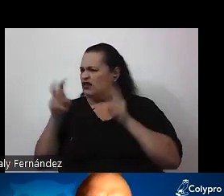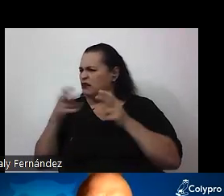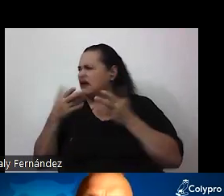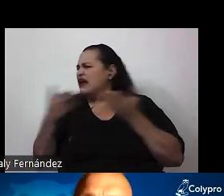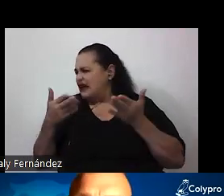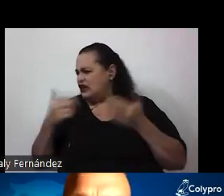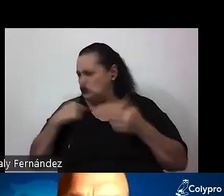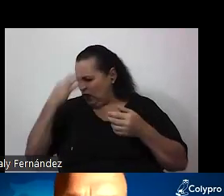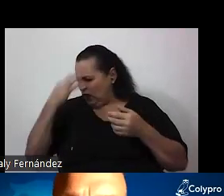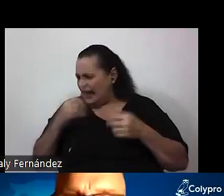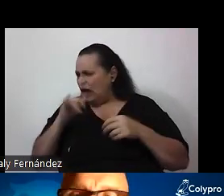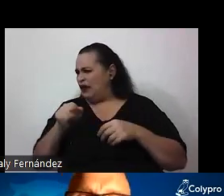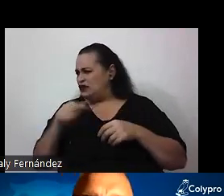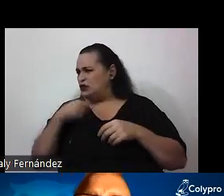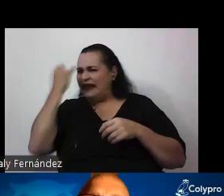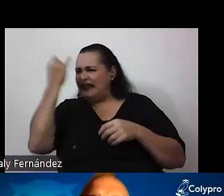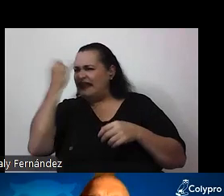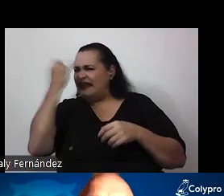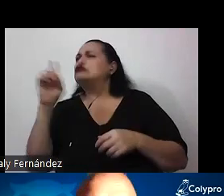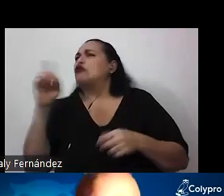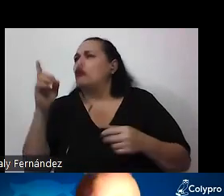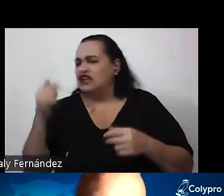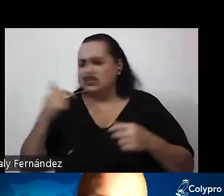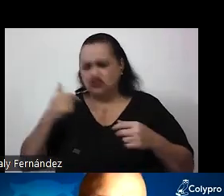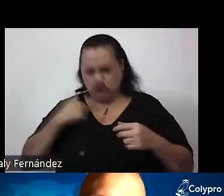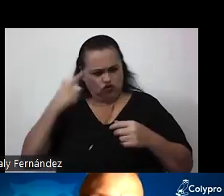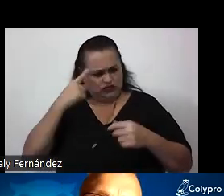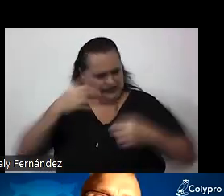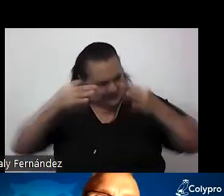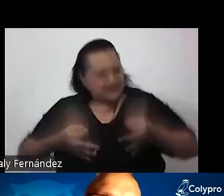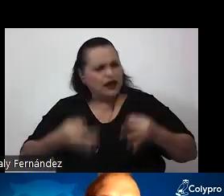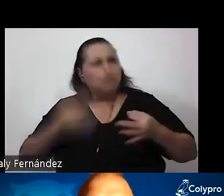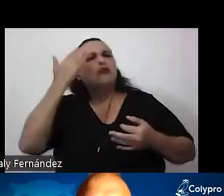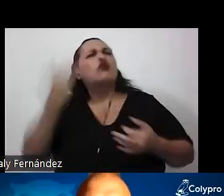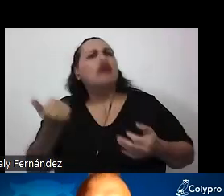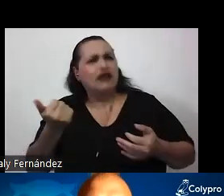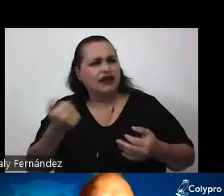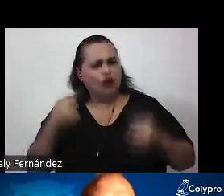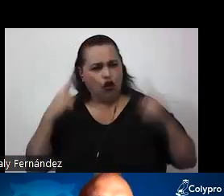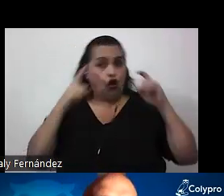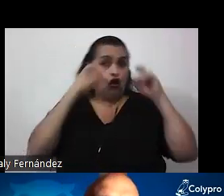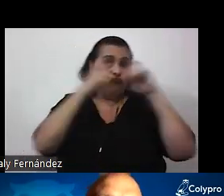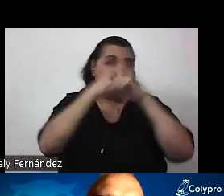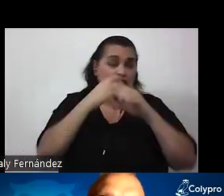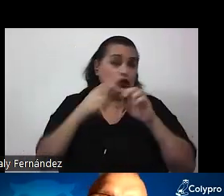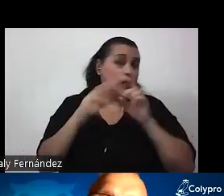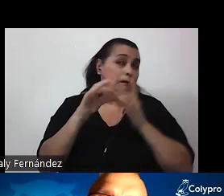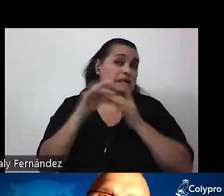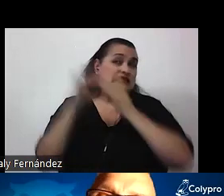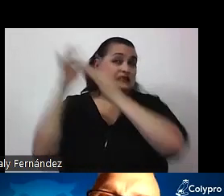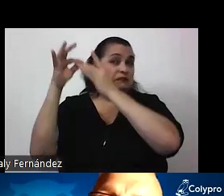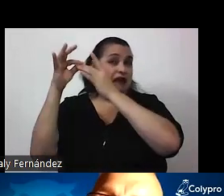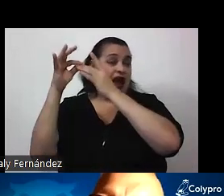¿De dónde saqué esas ideas? ¿Por qué estoy tan convencido de que en este conflicto el principal responsable está lo cual?